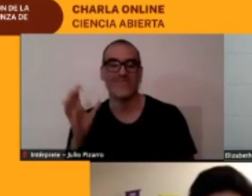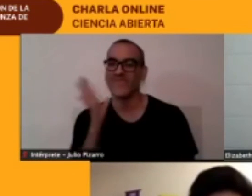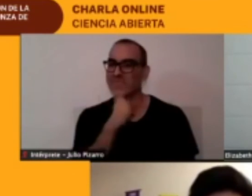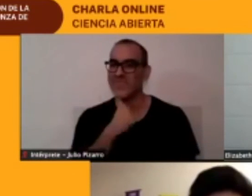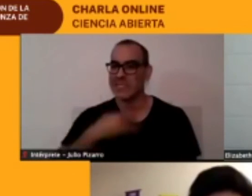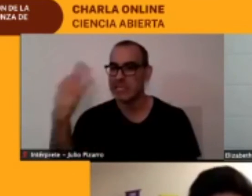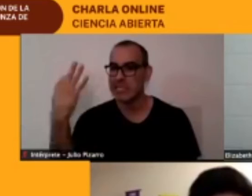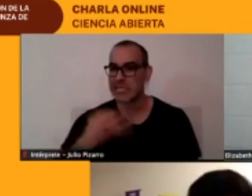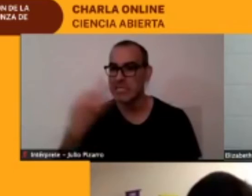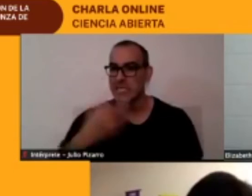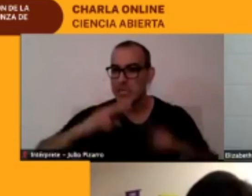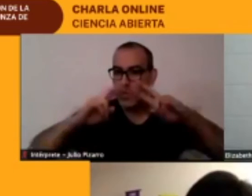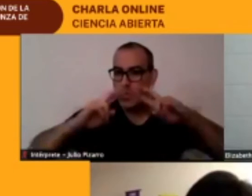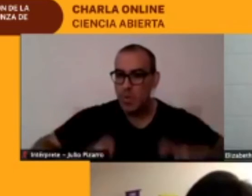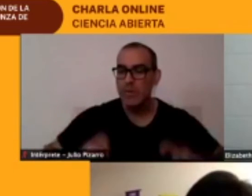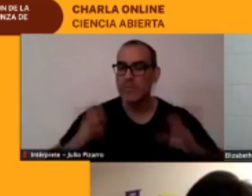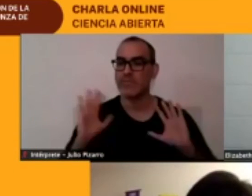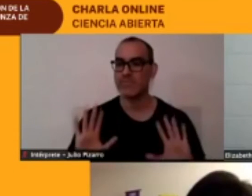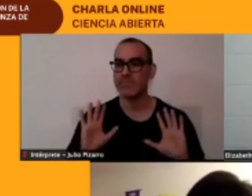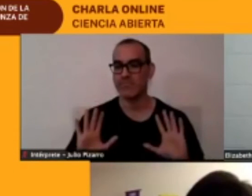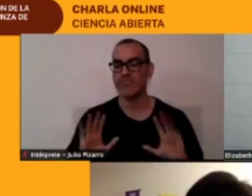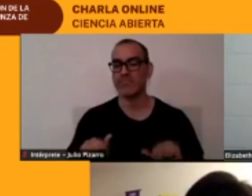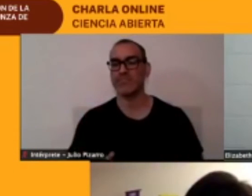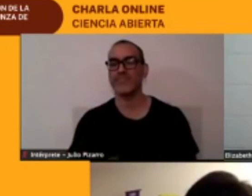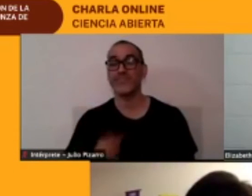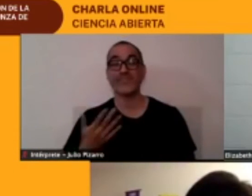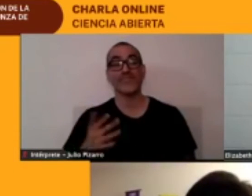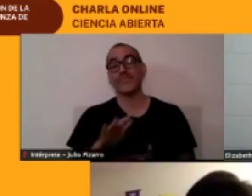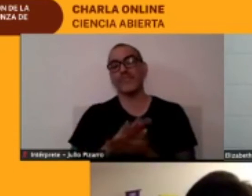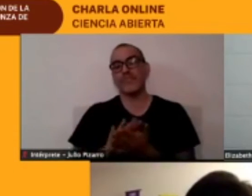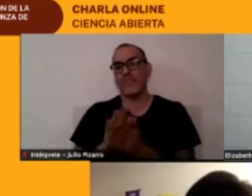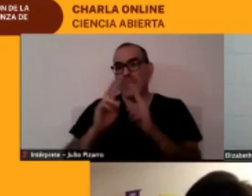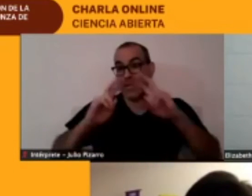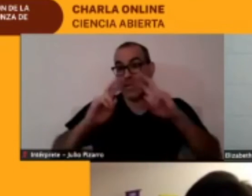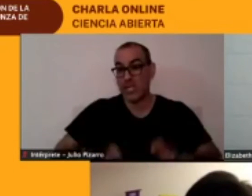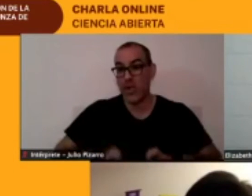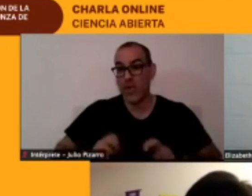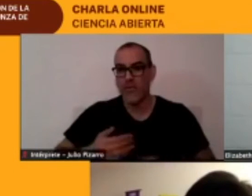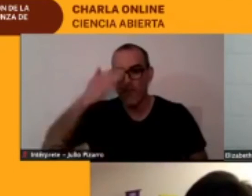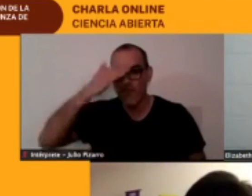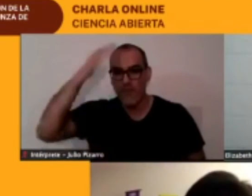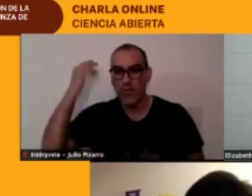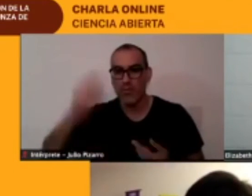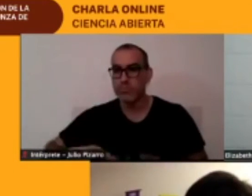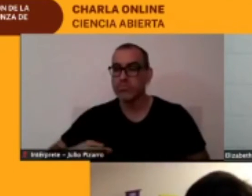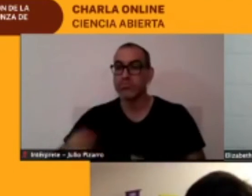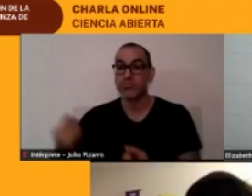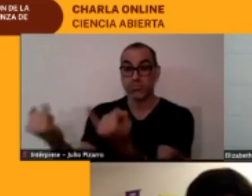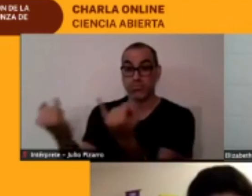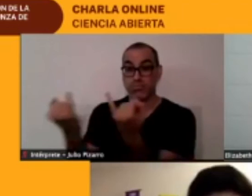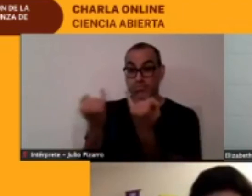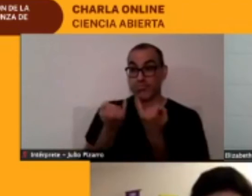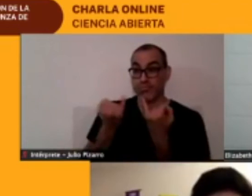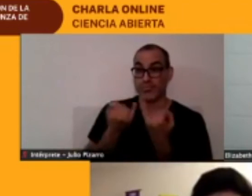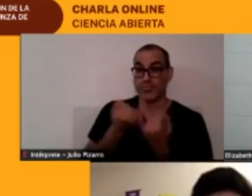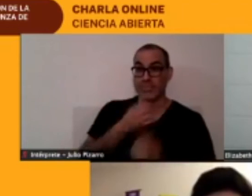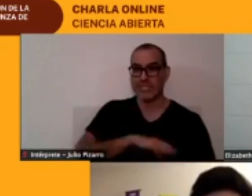que sea conocida y que llegue a nosotros sin embargo desde el lado